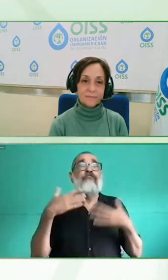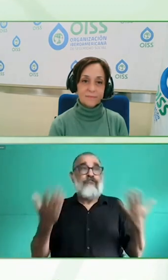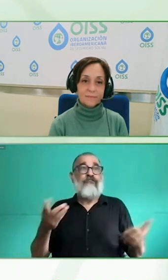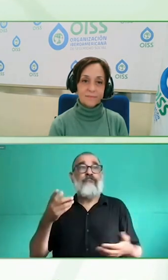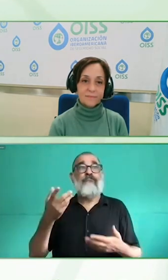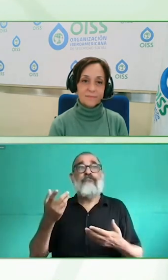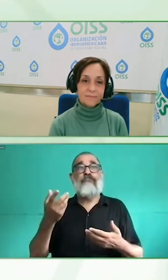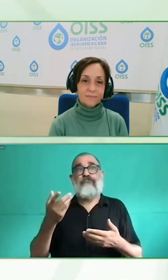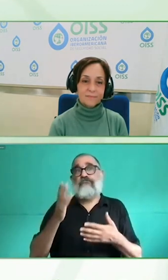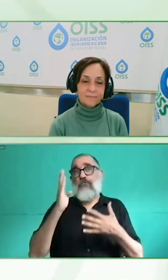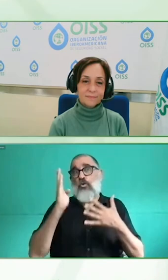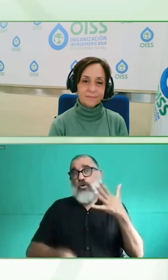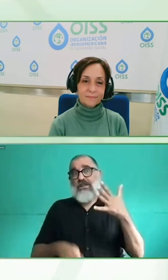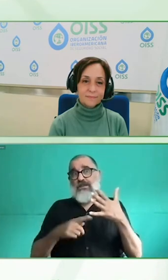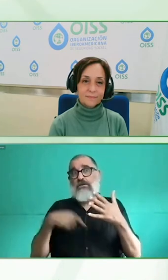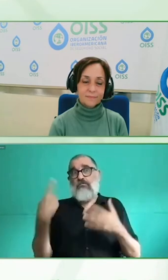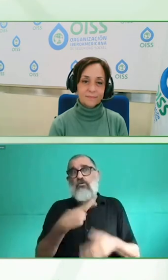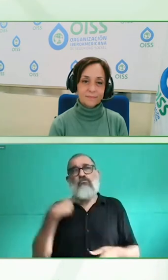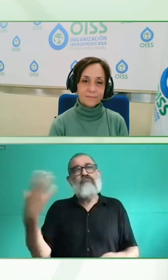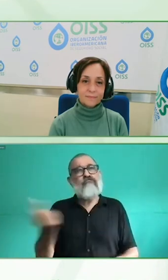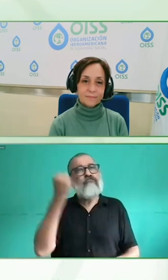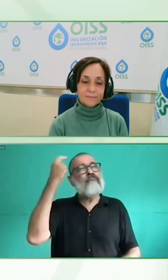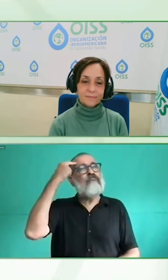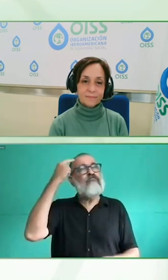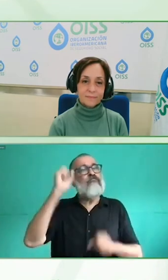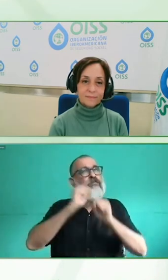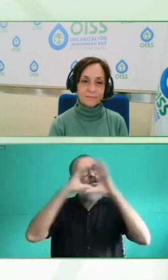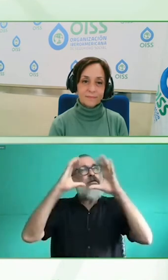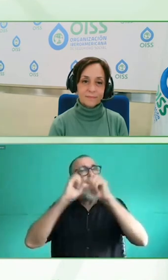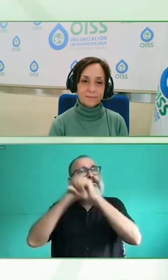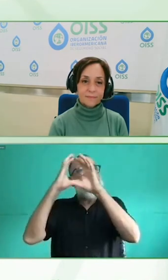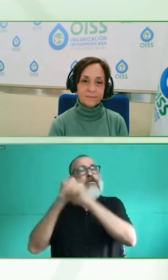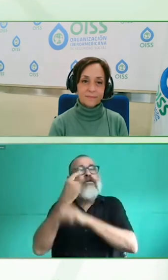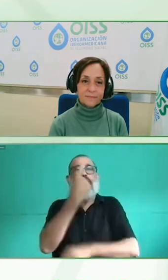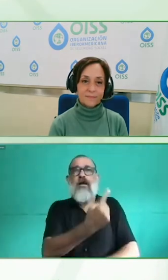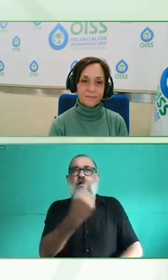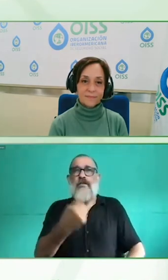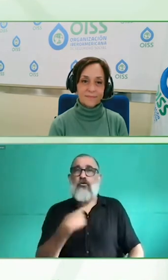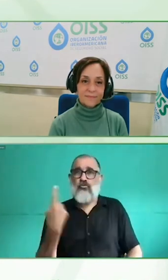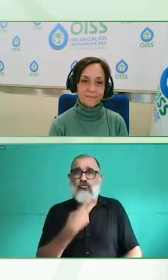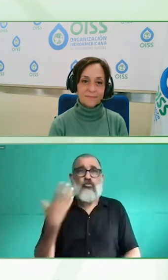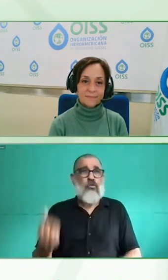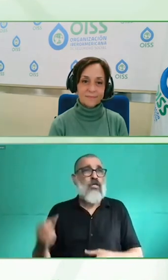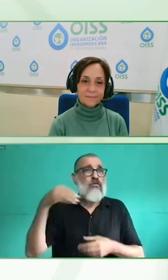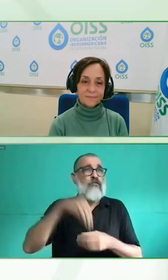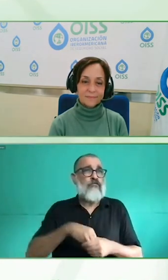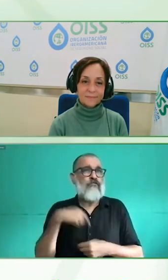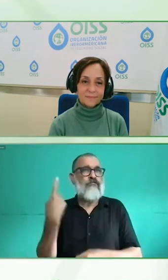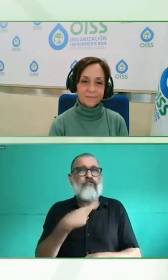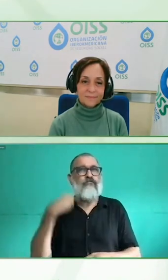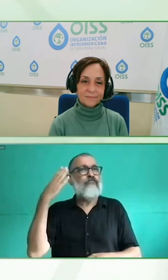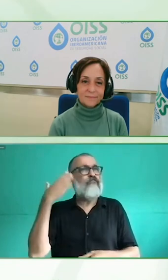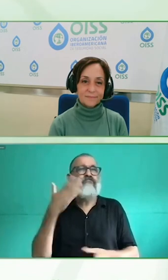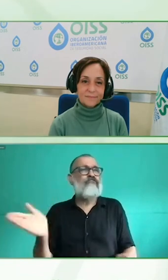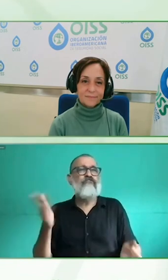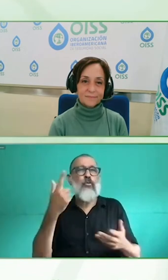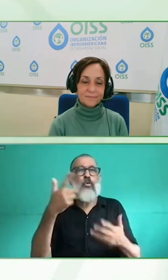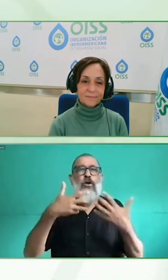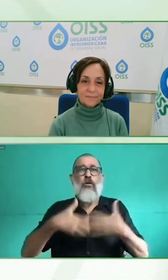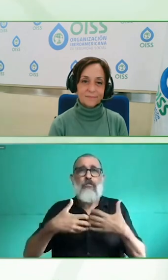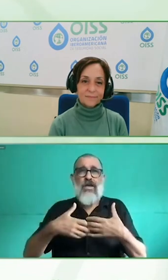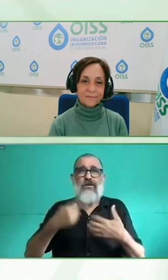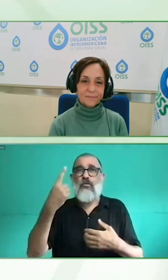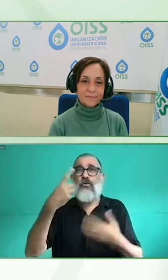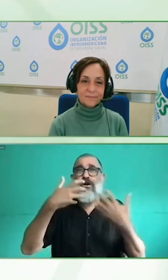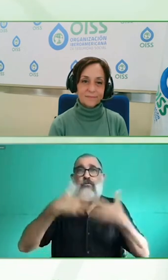compañías que la discapacidad tiene que estar de manera transversal en todas estas áreas, porque si no siempre perderemos el foco en algún momento. Porque como decía